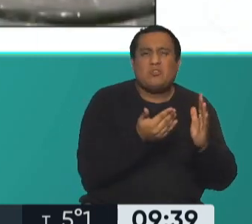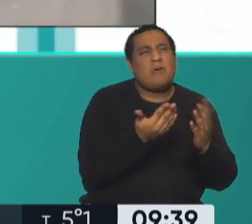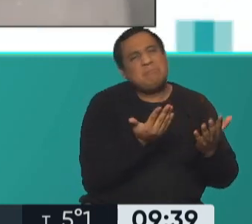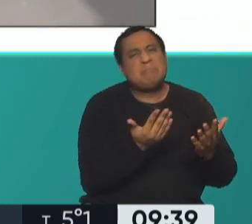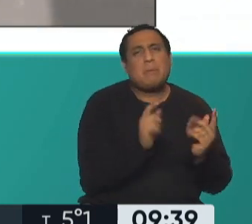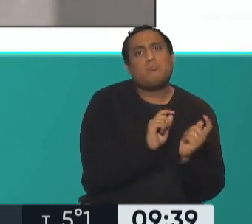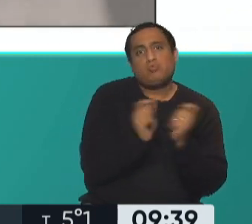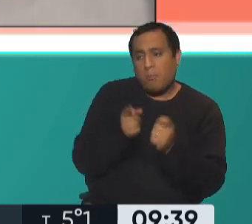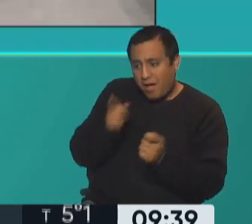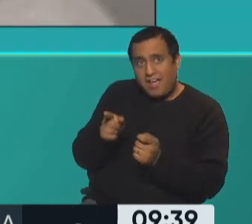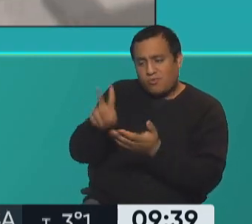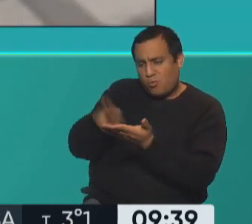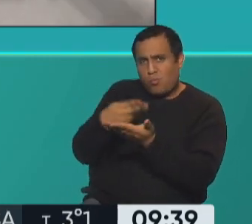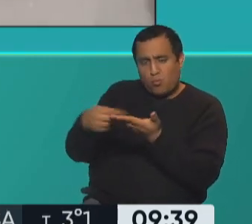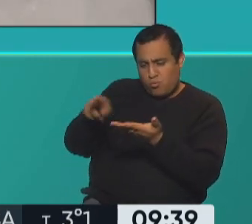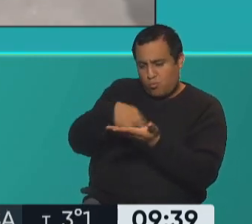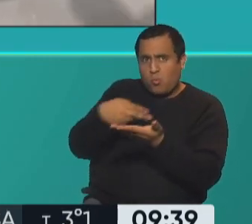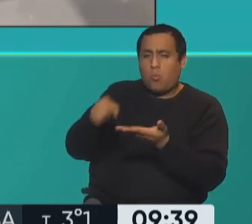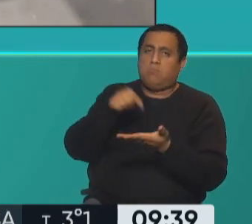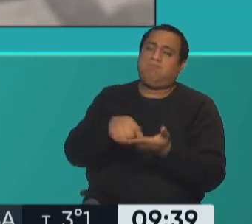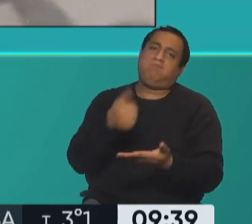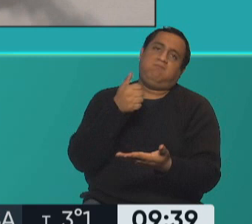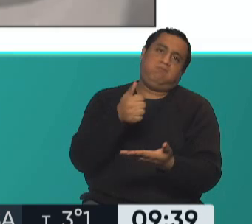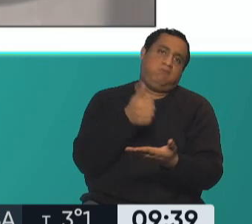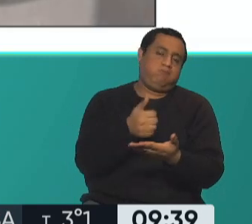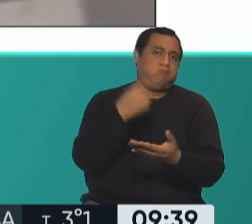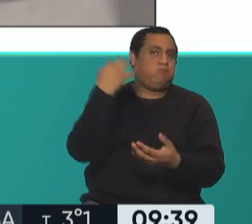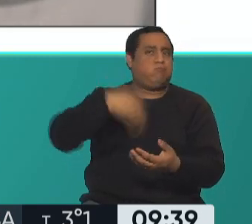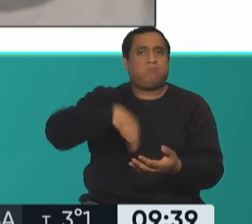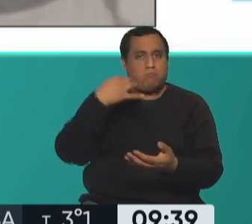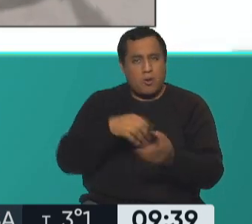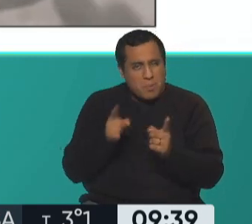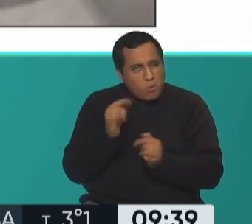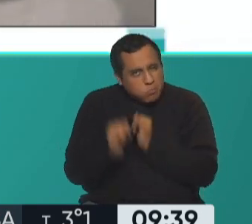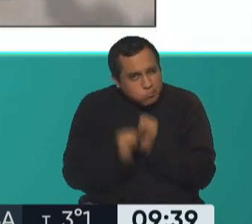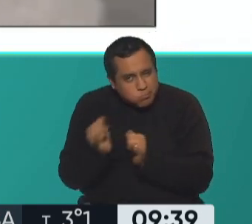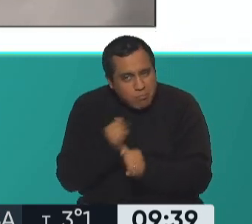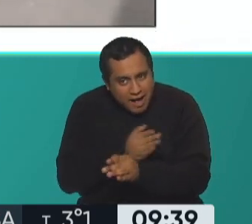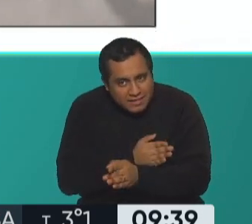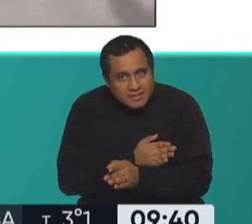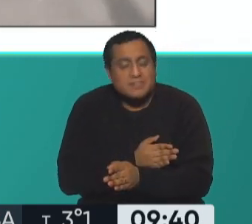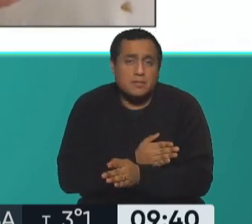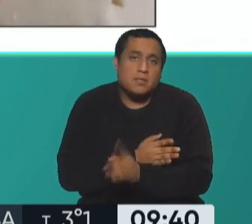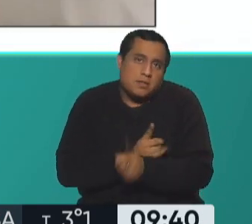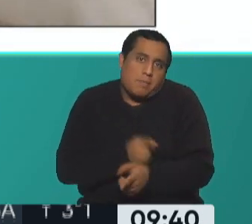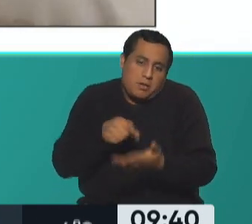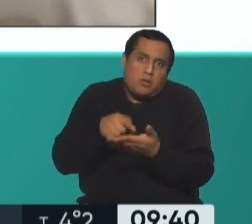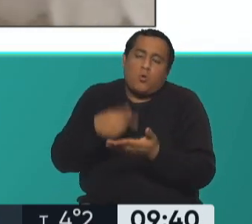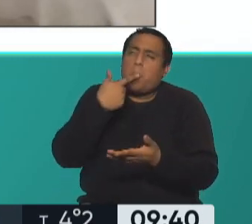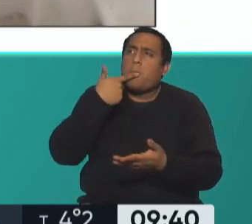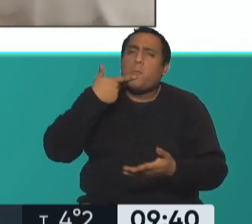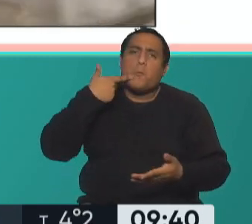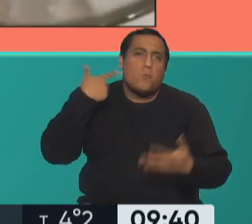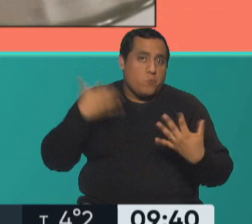un untable de estos, y le agregás un montón de cosas súper positivas, de todas las que mencionamos recién, y además es algo súper sabroso, ¿no?